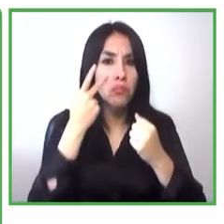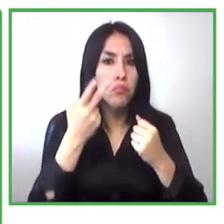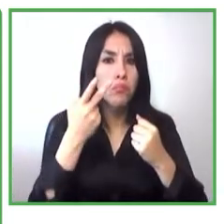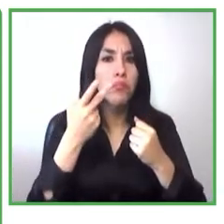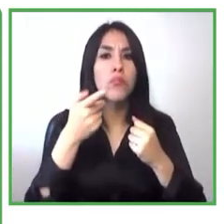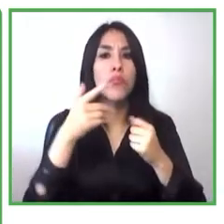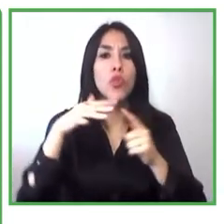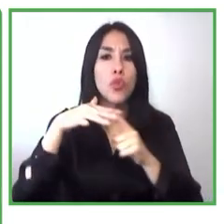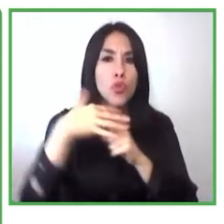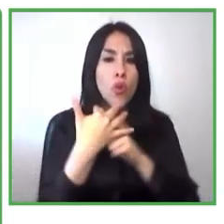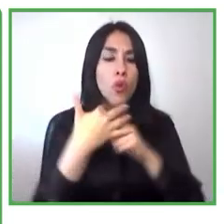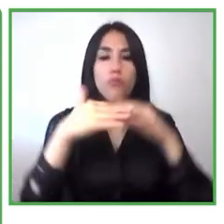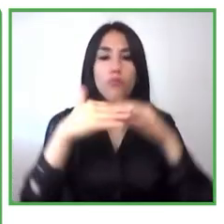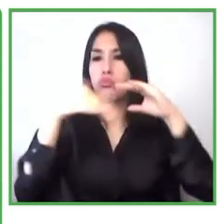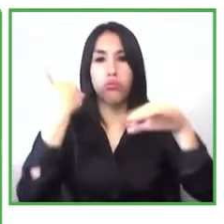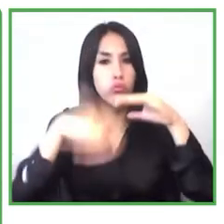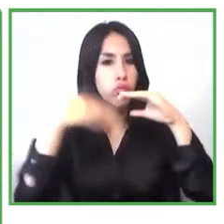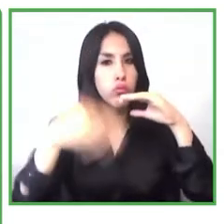muchas gracias